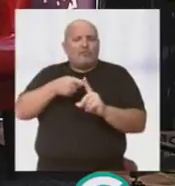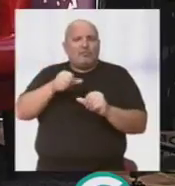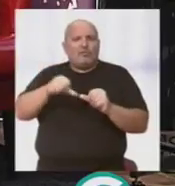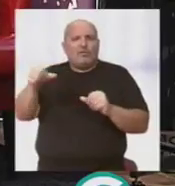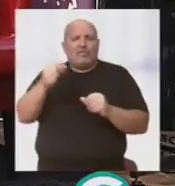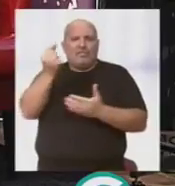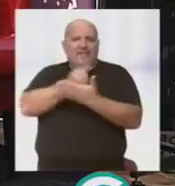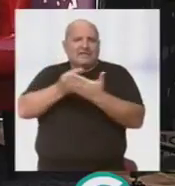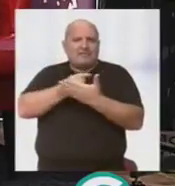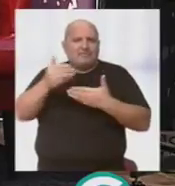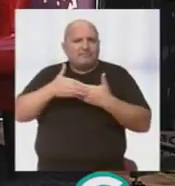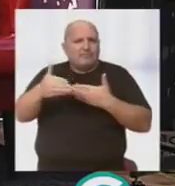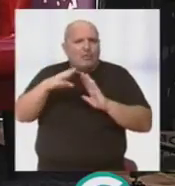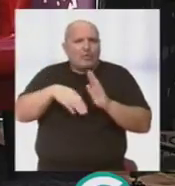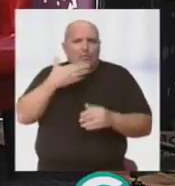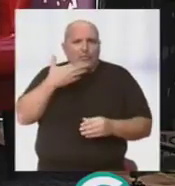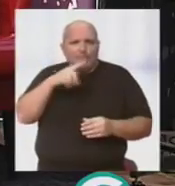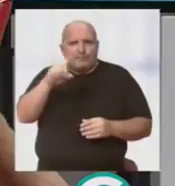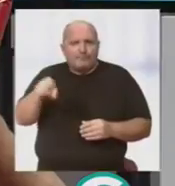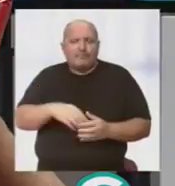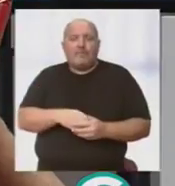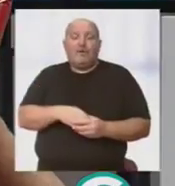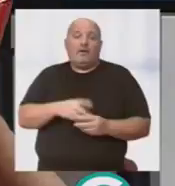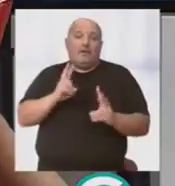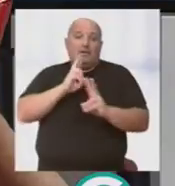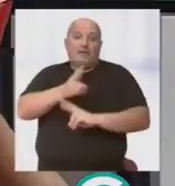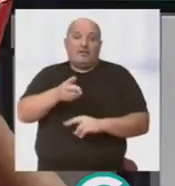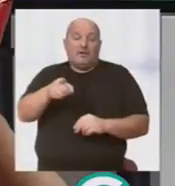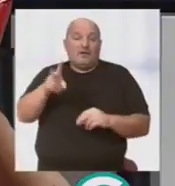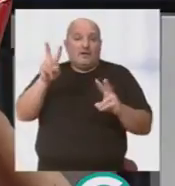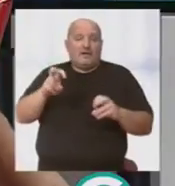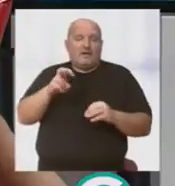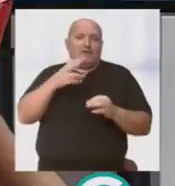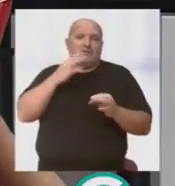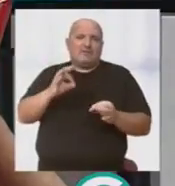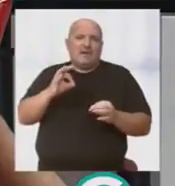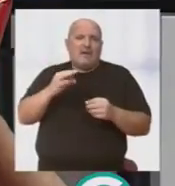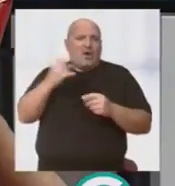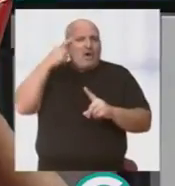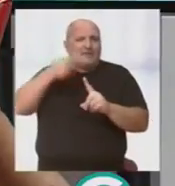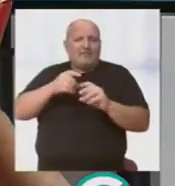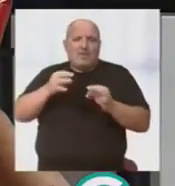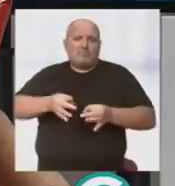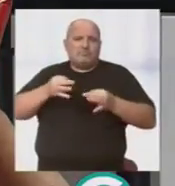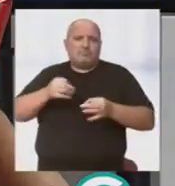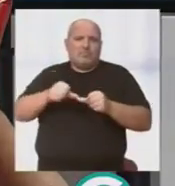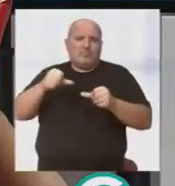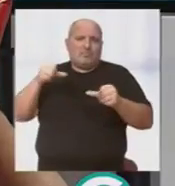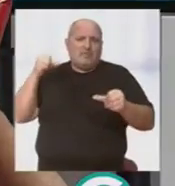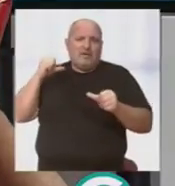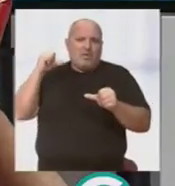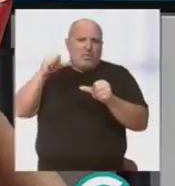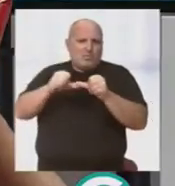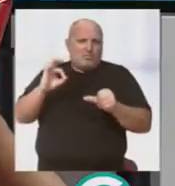el diseño de toda esa programación, José Luis? Bueno, ya te digo, el patrón suele ser el mismo que venimos marcando desde